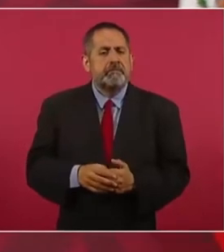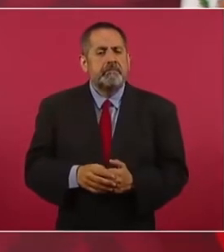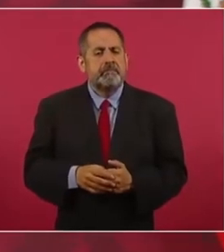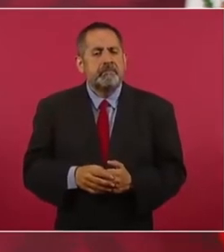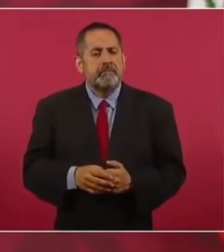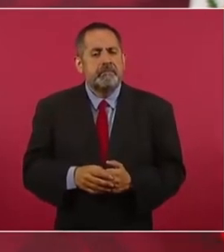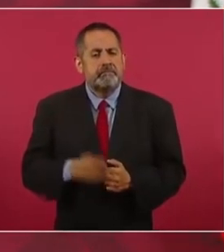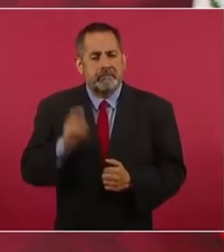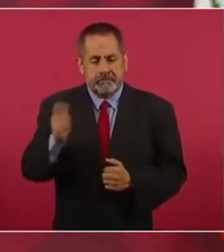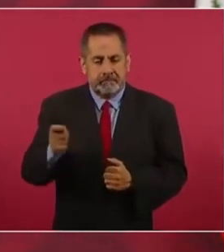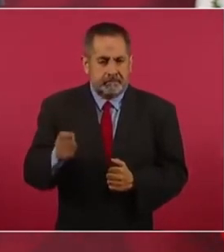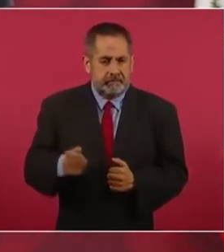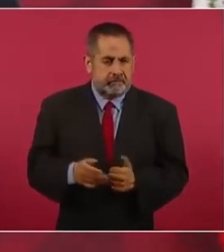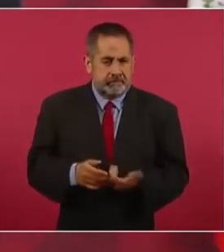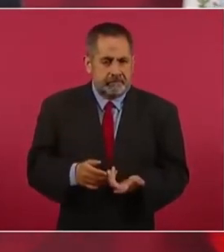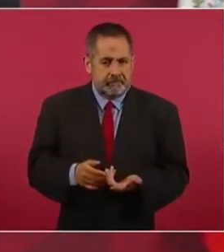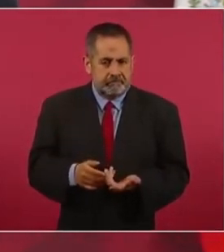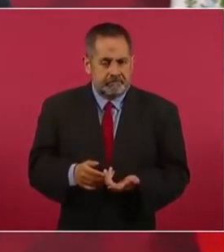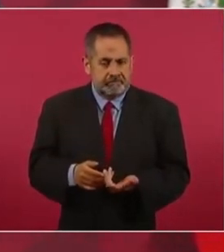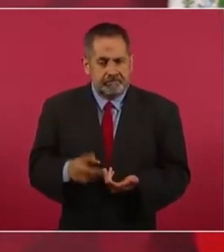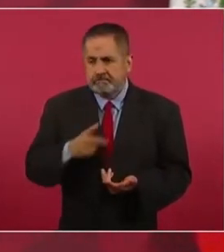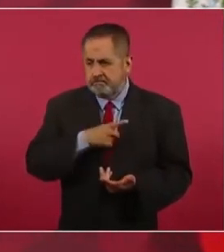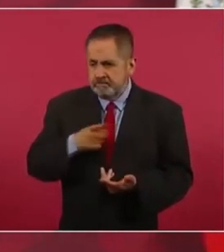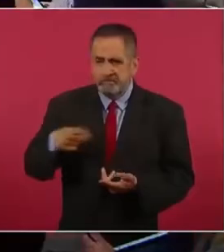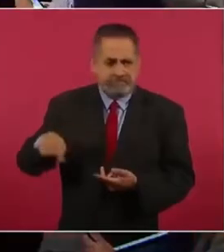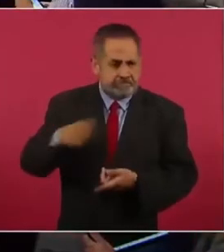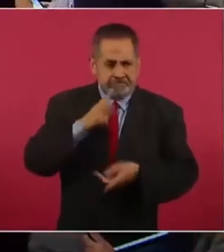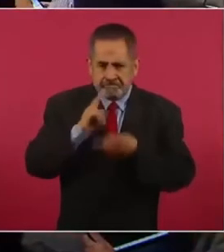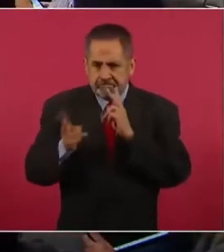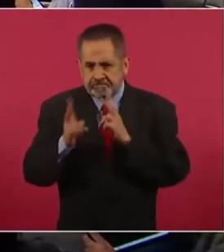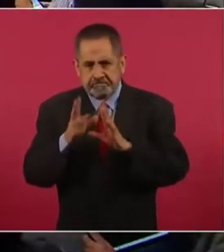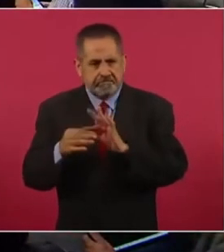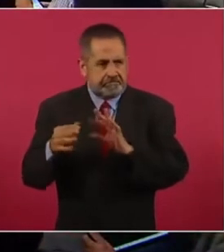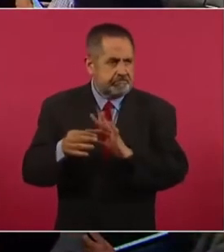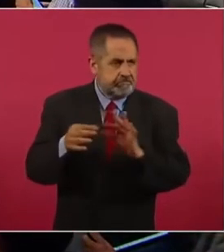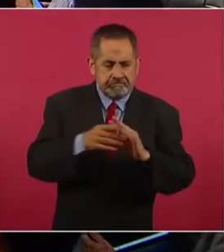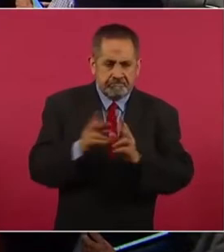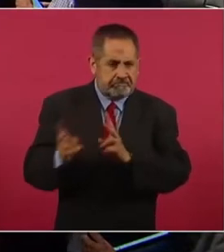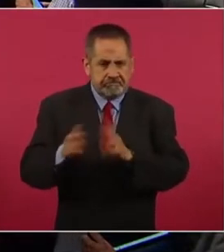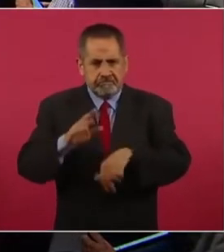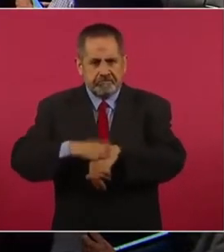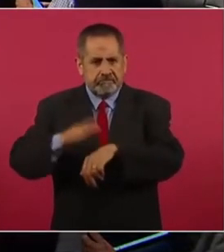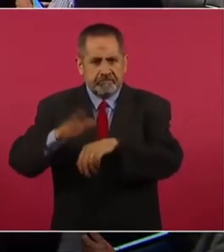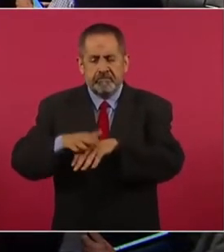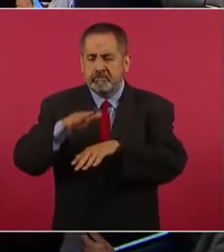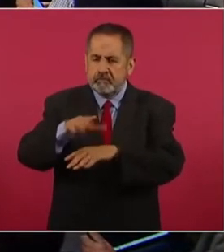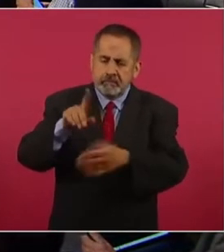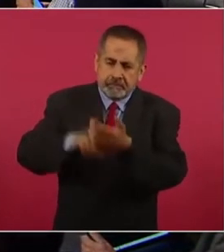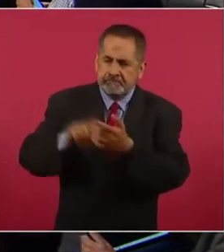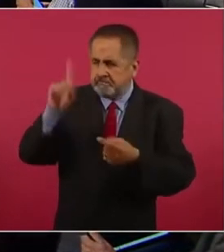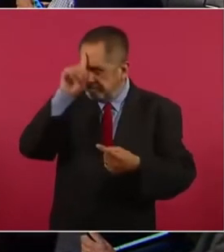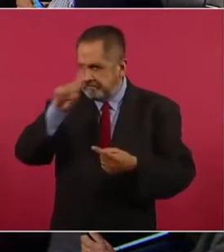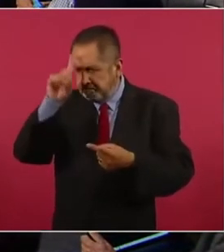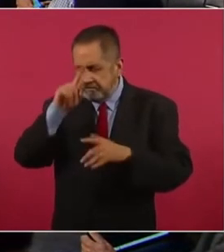que se hable más sobre las drogas,